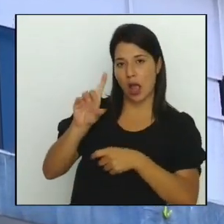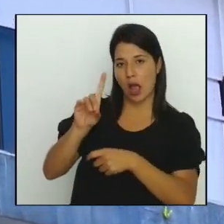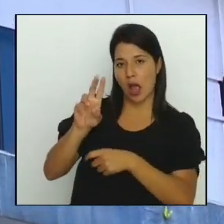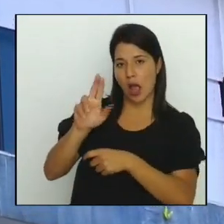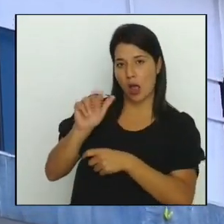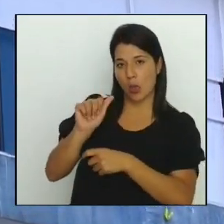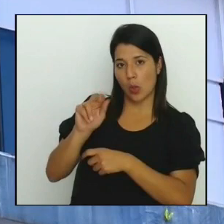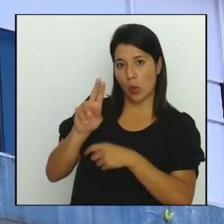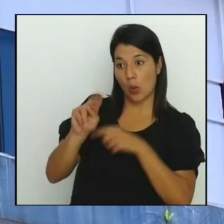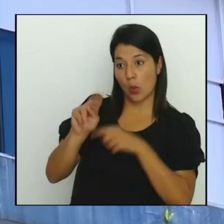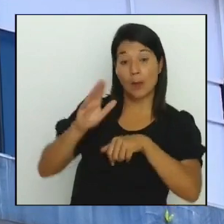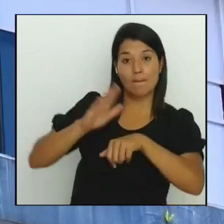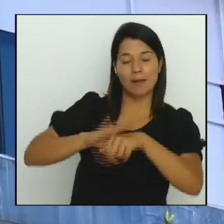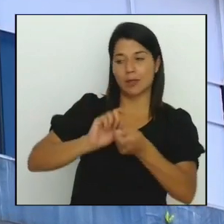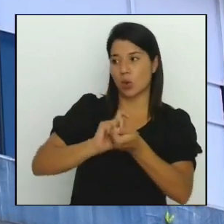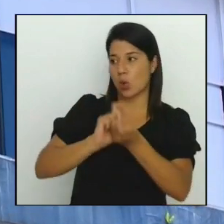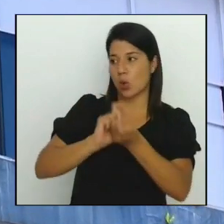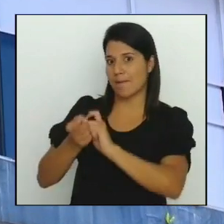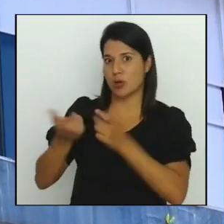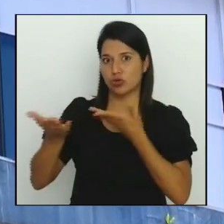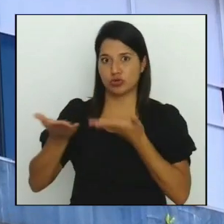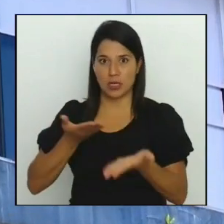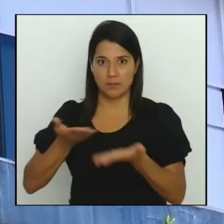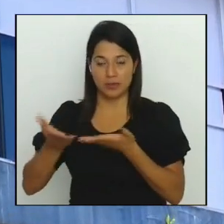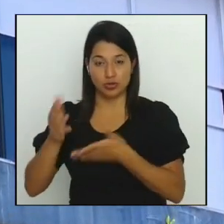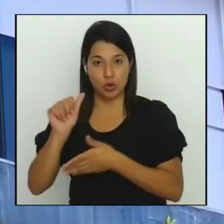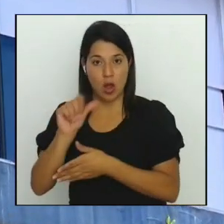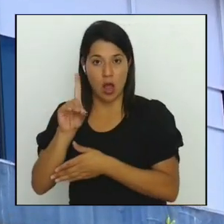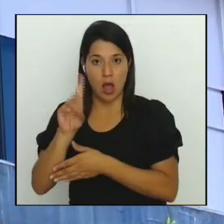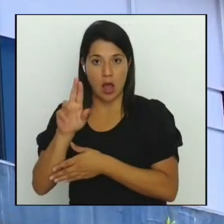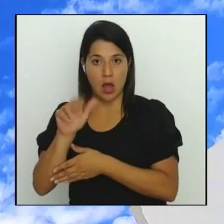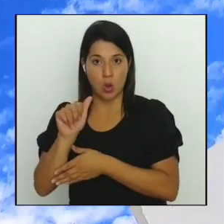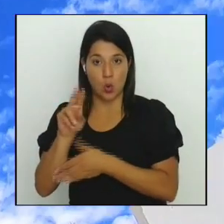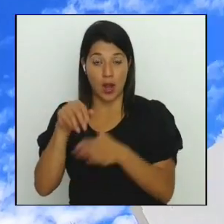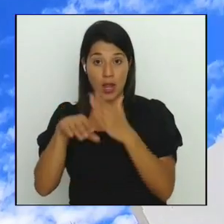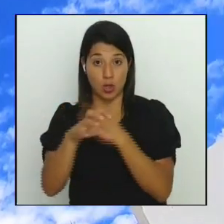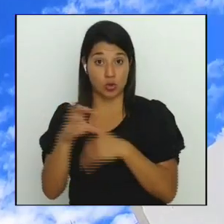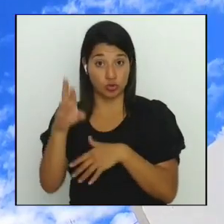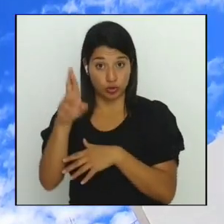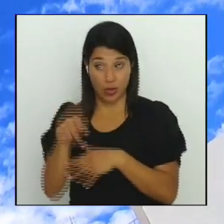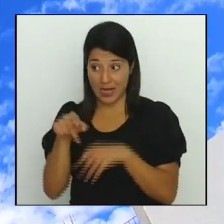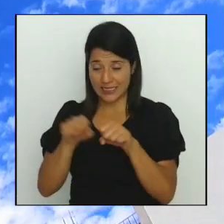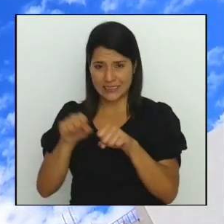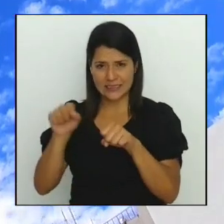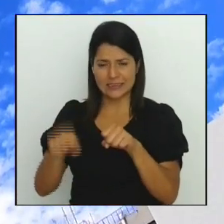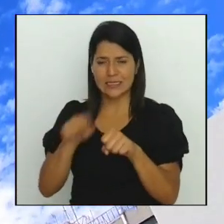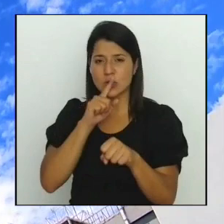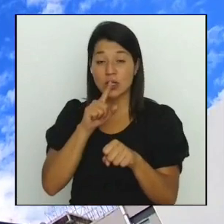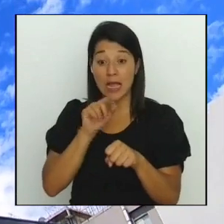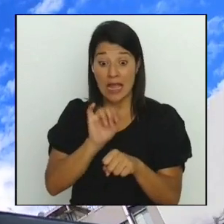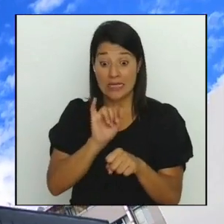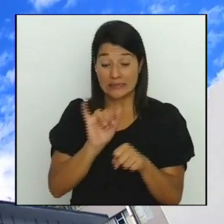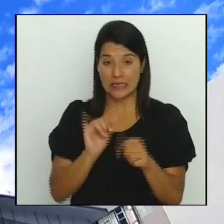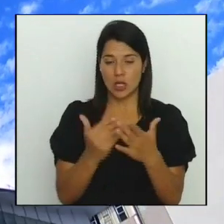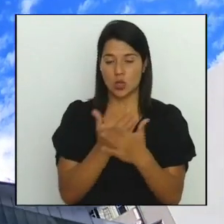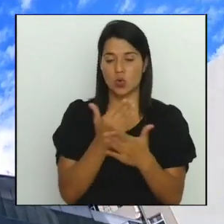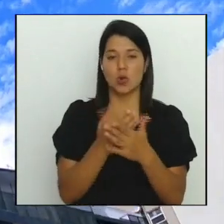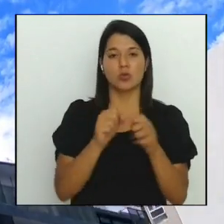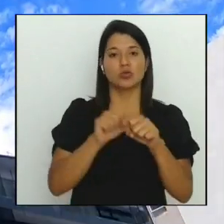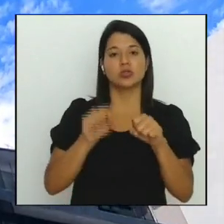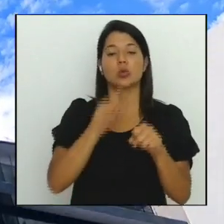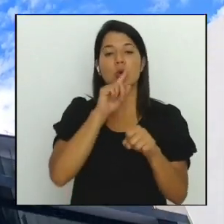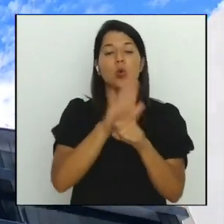servicios aduaneros en Costa Rica este sistema que cumple con los estándares internacionales de facilitación de comercio y control de mercancías